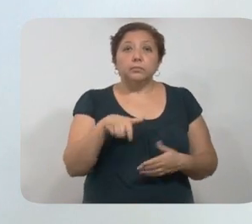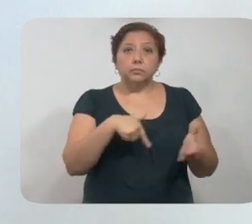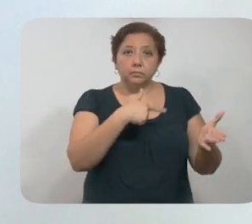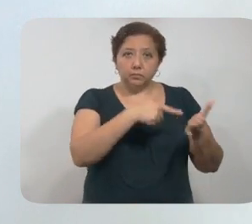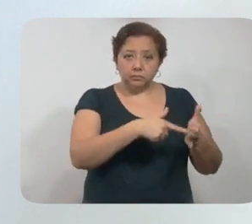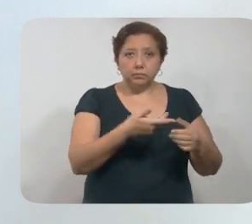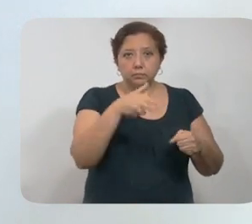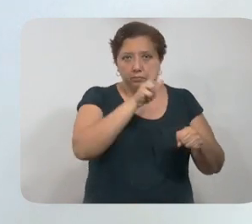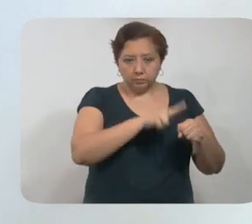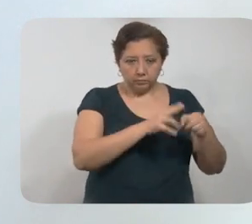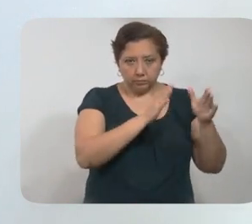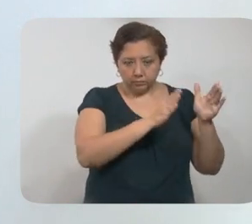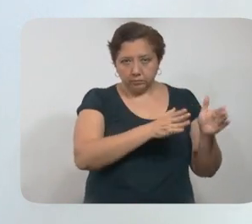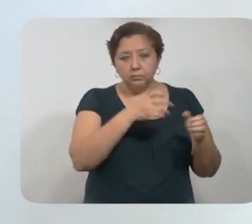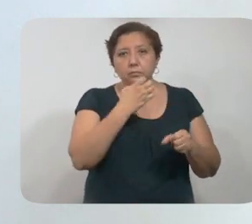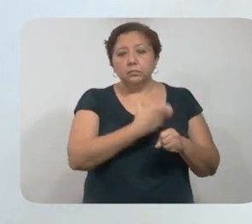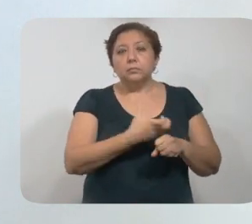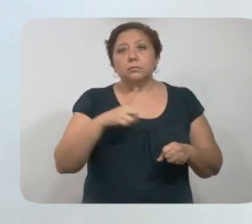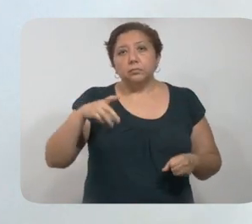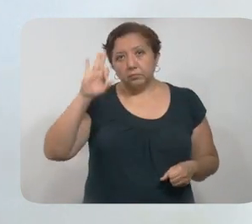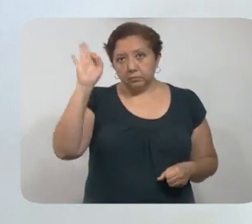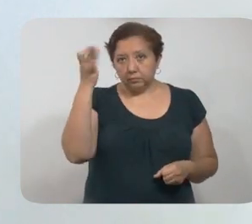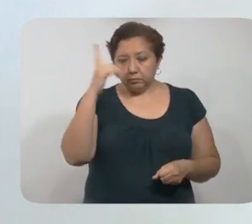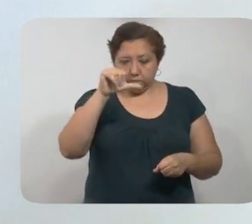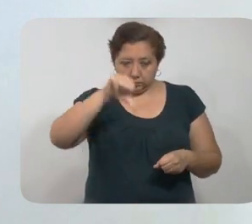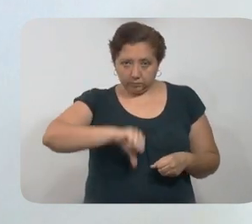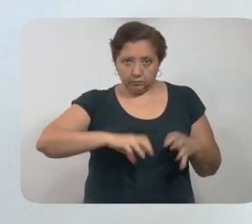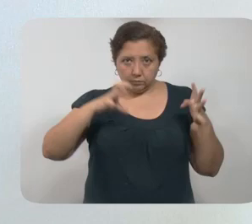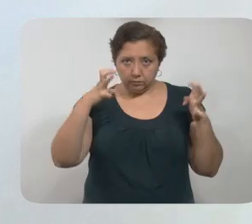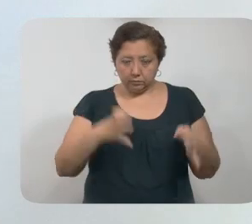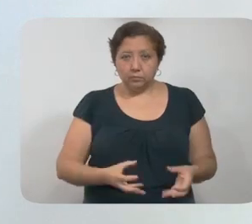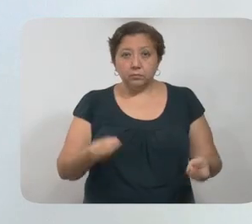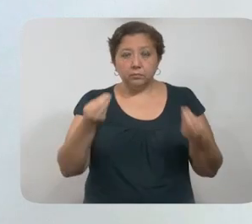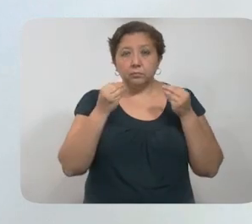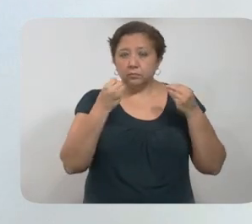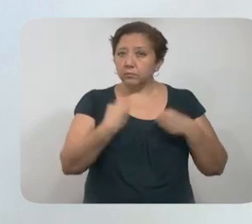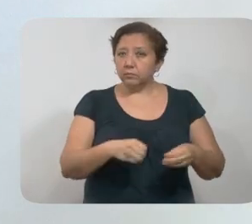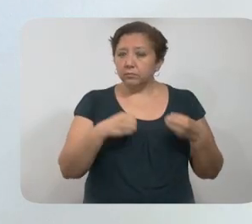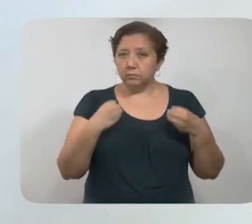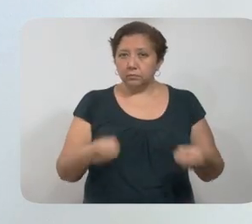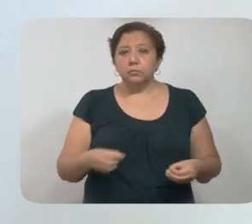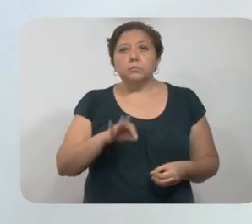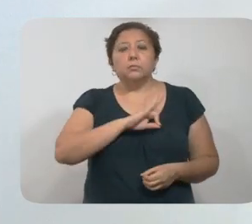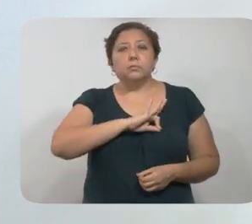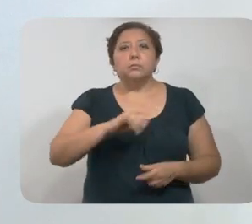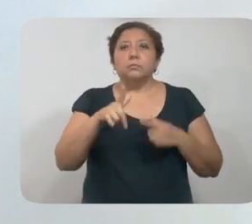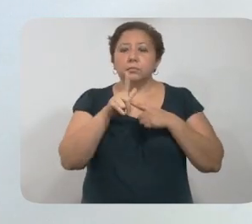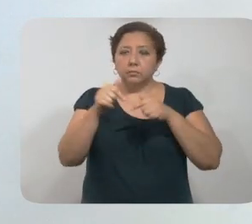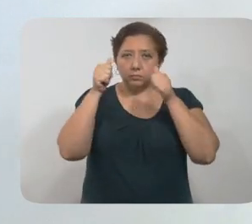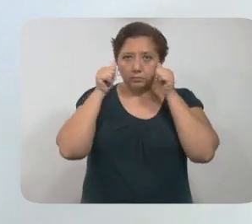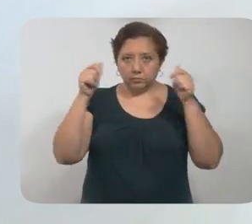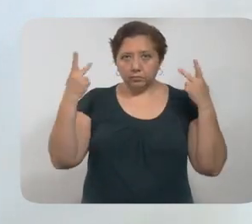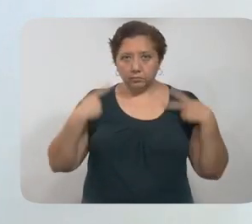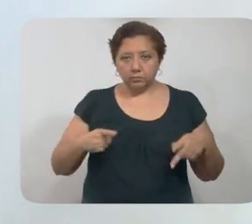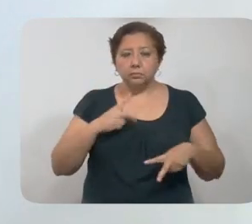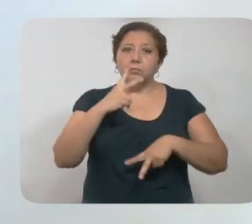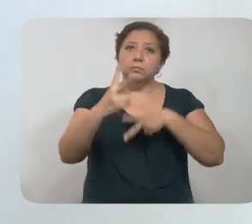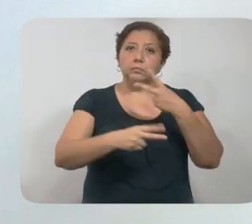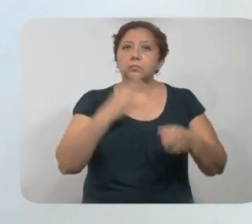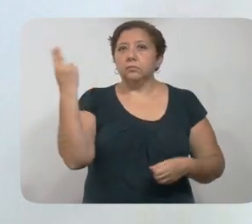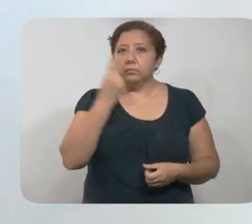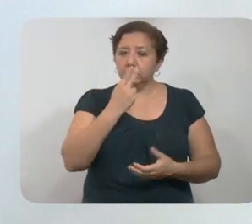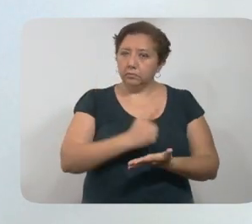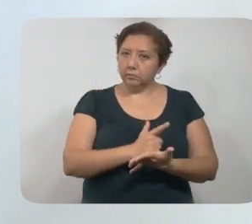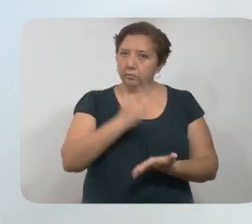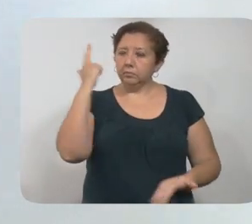hospitales del gobierno federal y del gobierno estatal que hoy se encuentran con una alta ocupación y así puedan seguir atendiendo a gente que acuda en estado